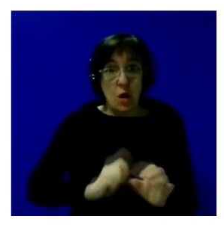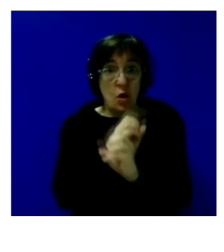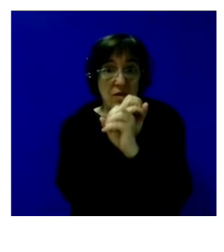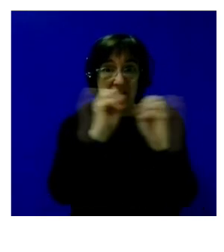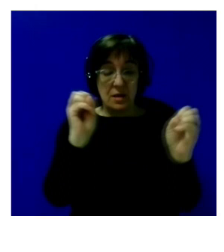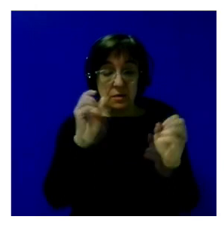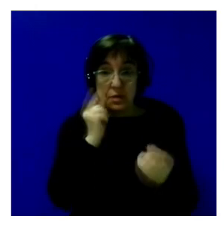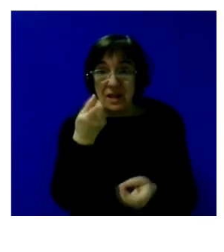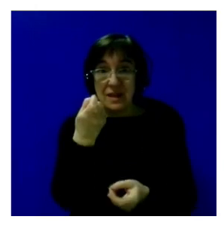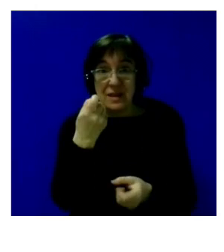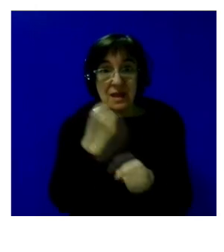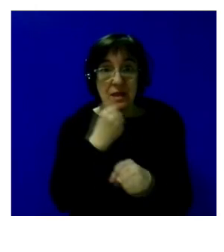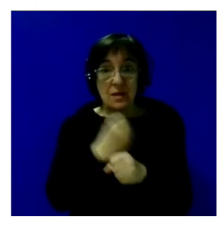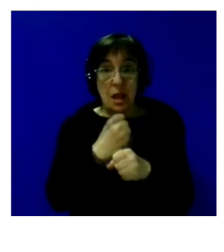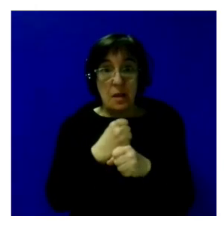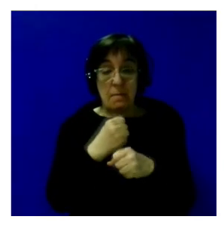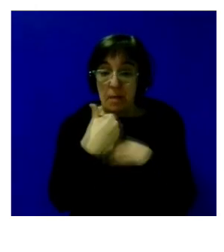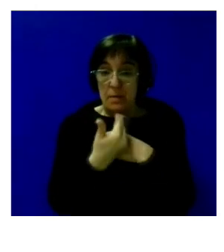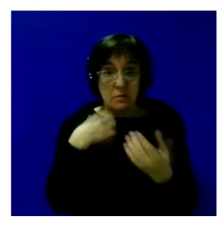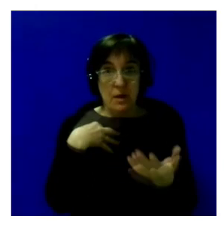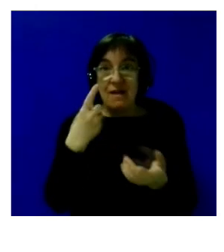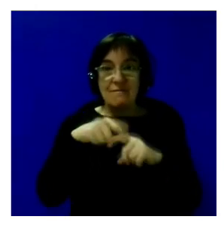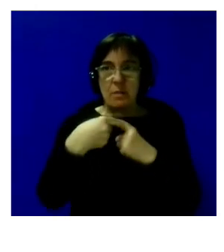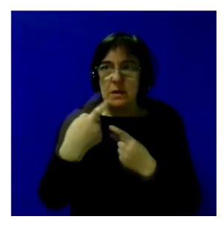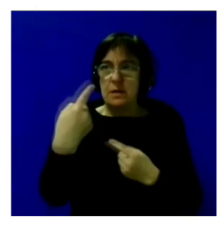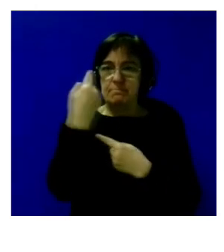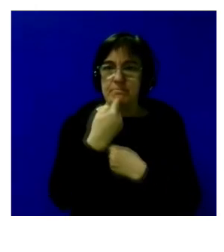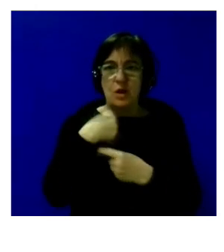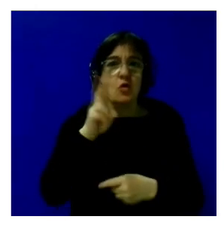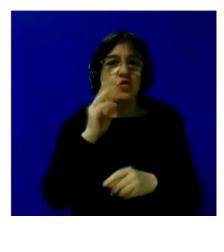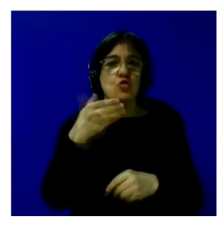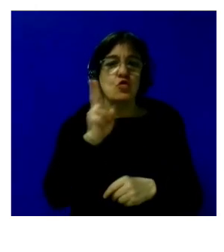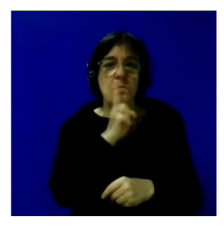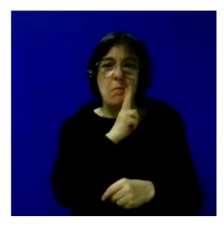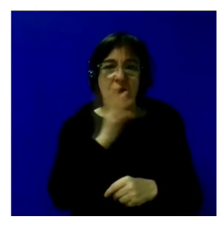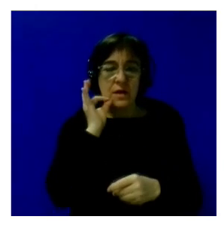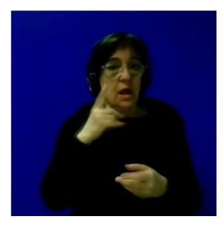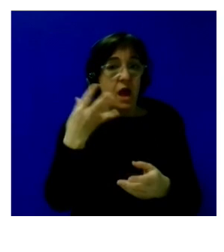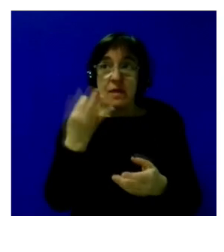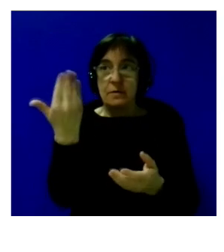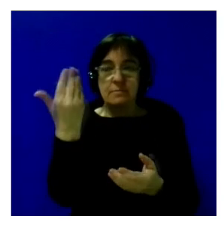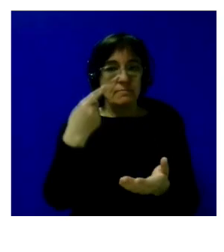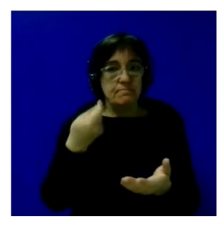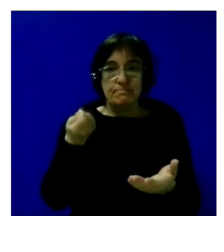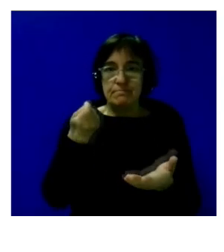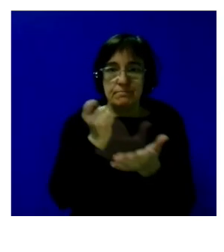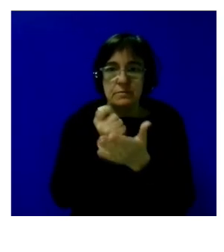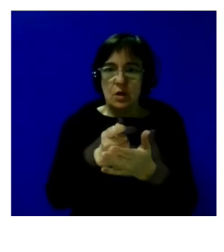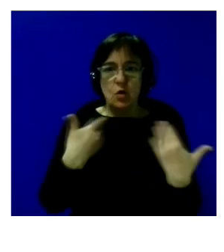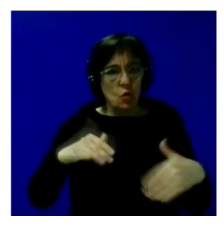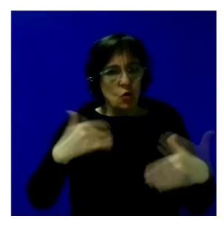él necesitaba el trabajo porque su familia se lo exigía porque su madre necesitaba que él aportara en casa y le cargaba